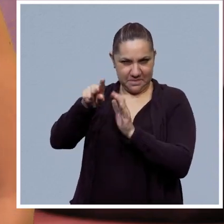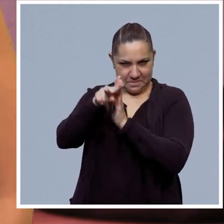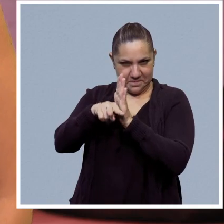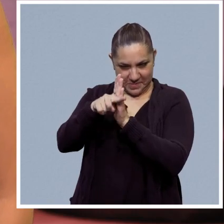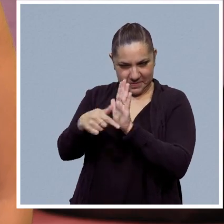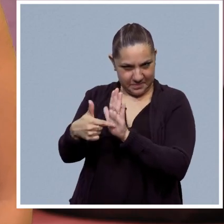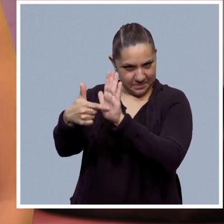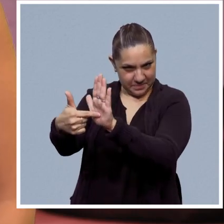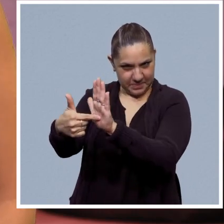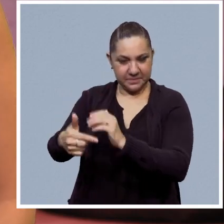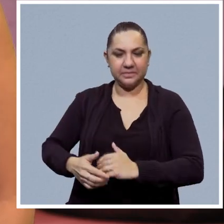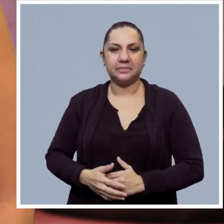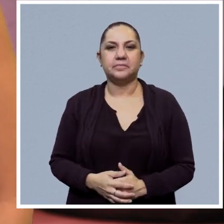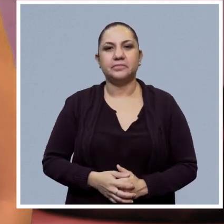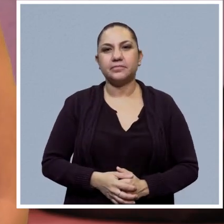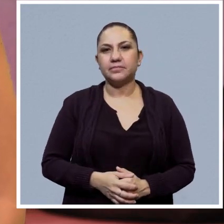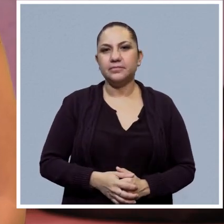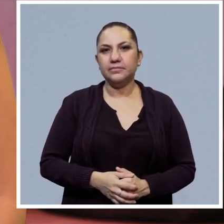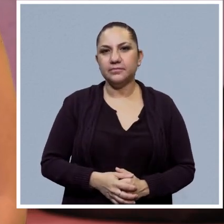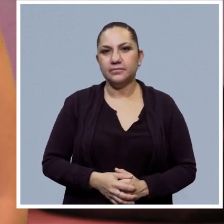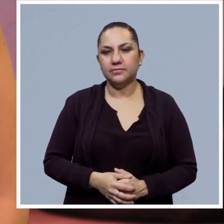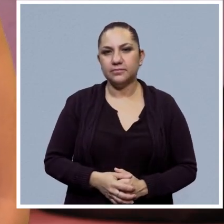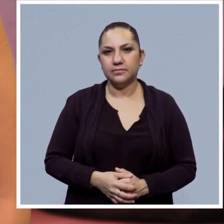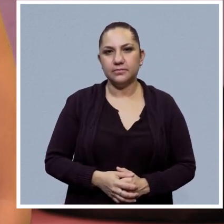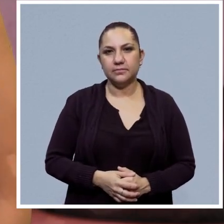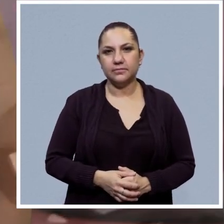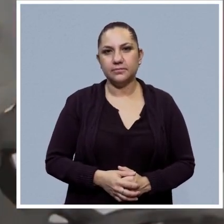parte del reportaje que esta semana nos presenta Alberto.